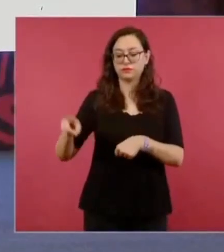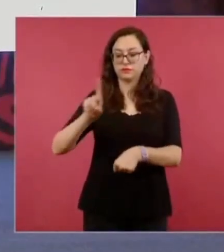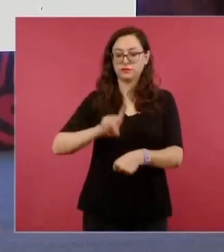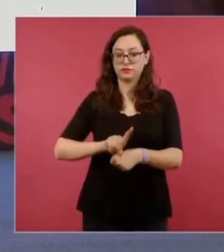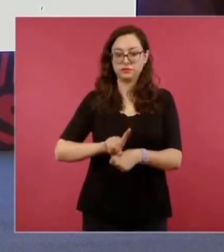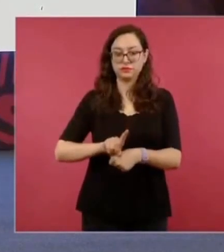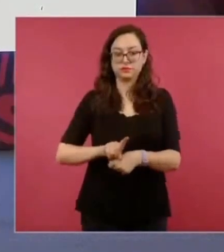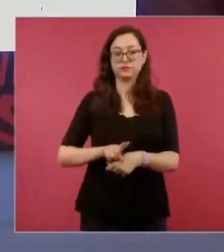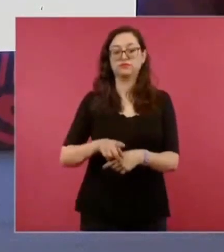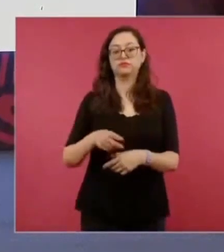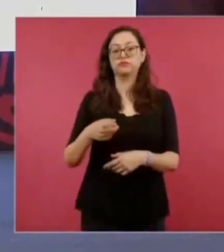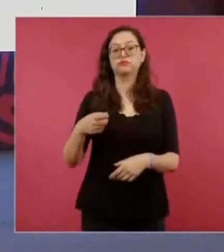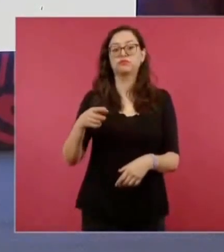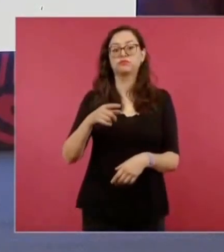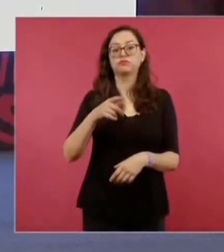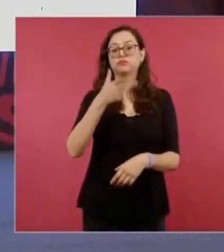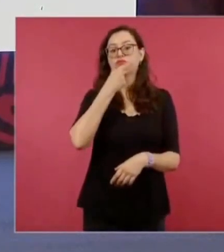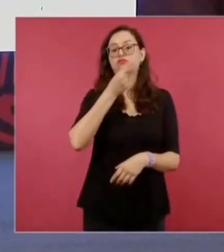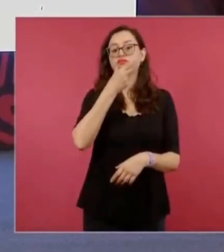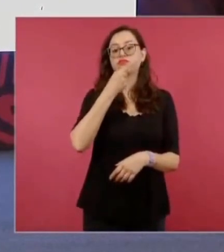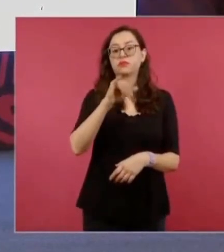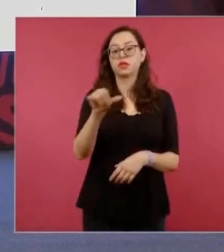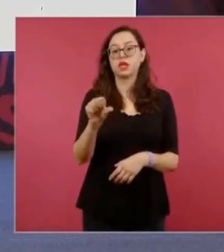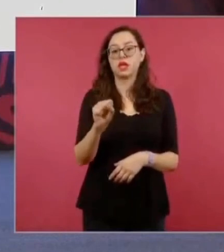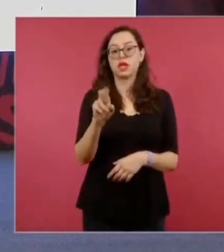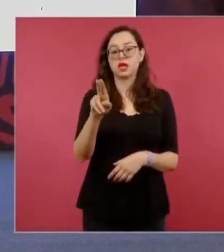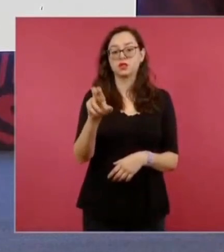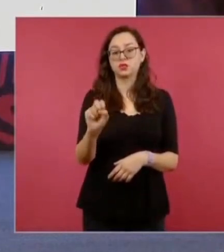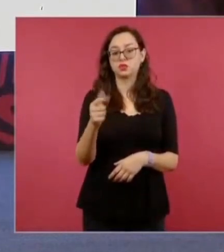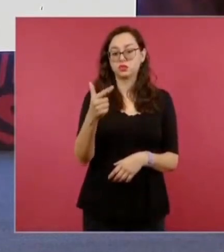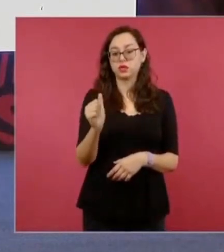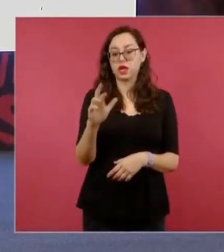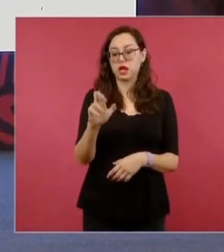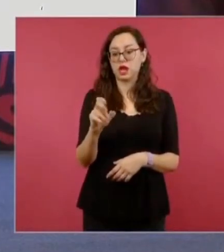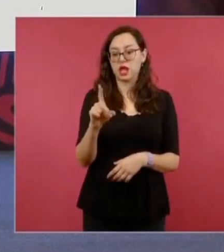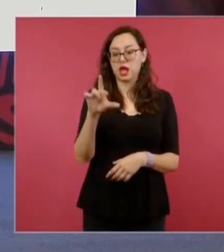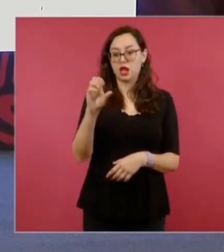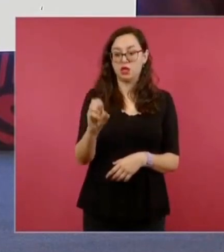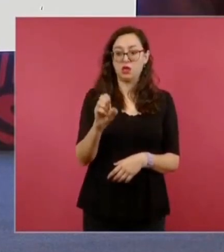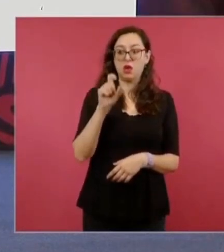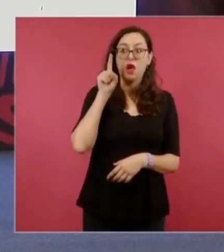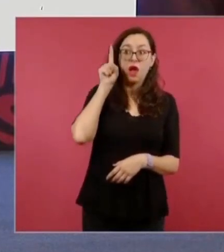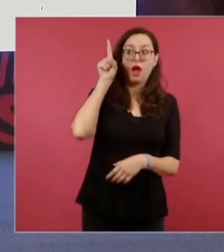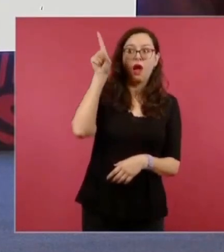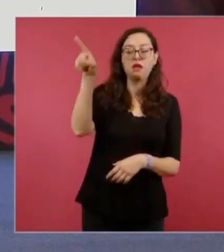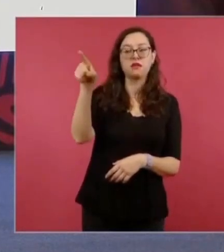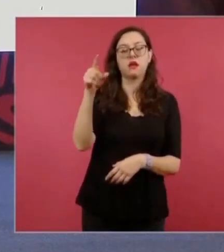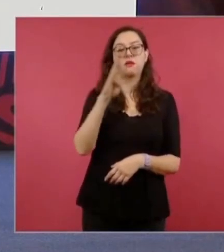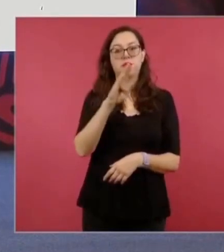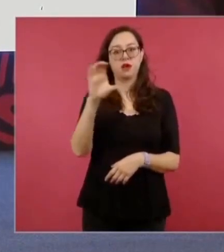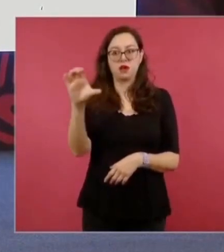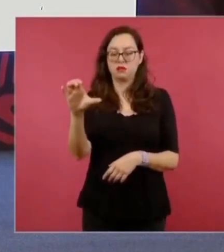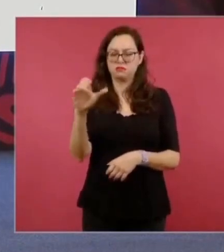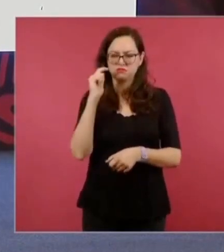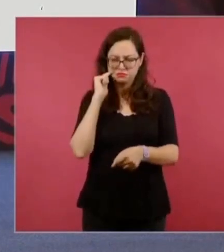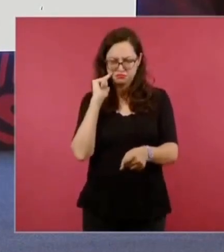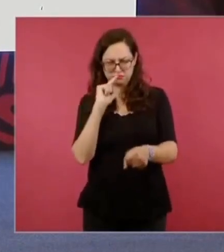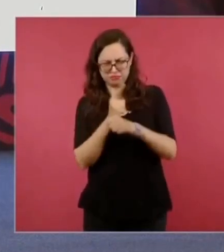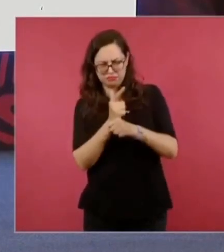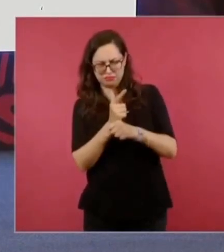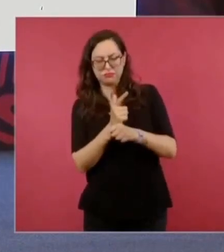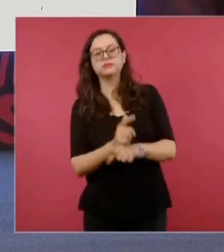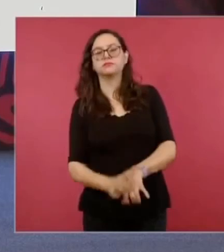de Jesús Gerardo N., él fue detenido por la Fiscalía de Baja California tras cumplimentar una orden de